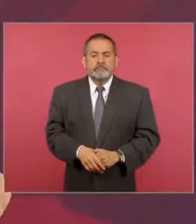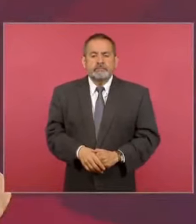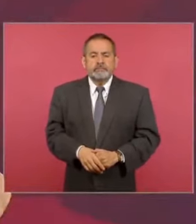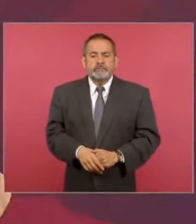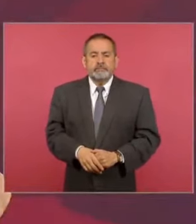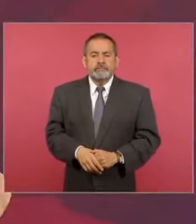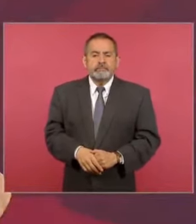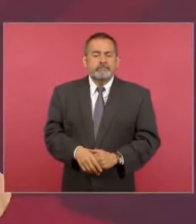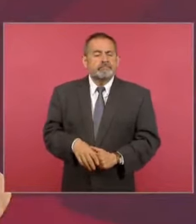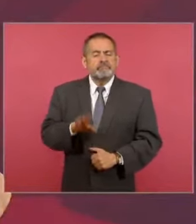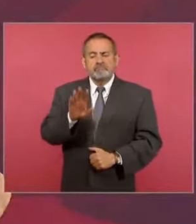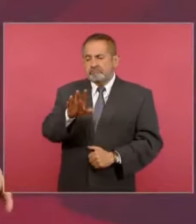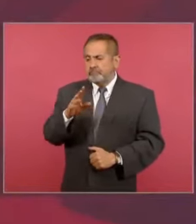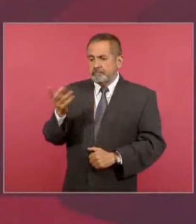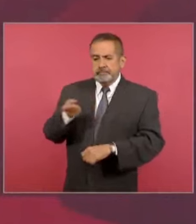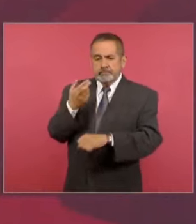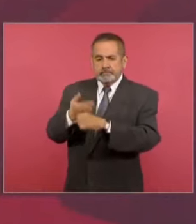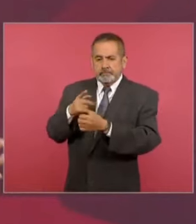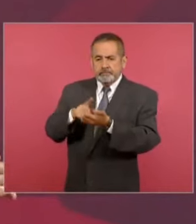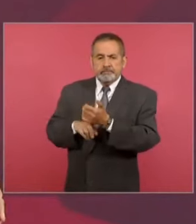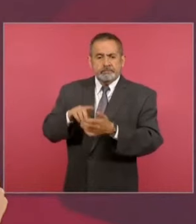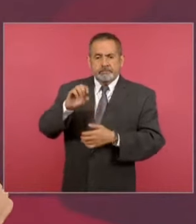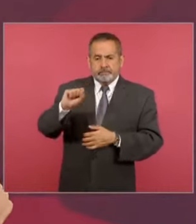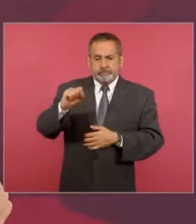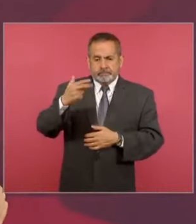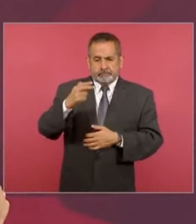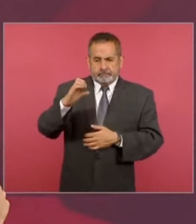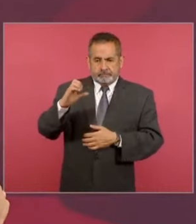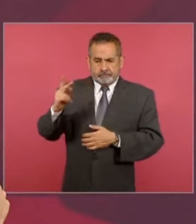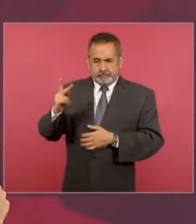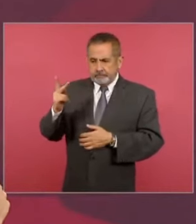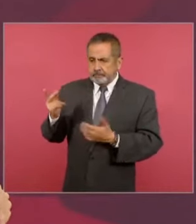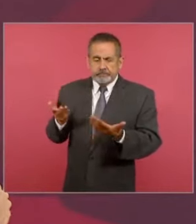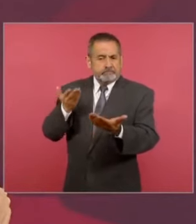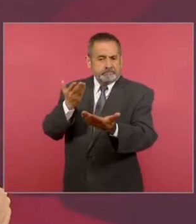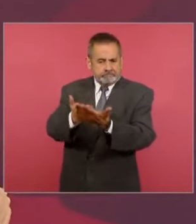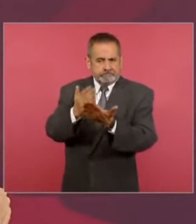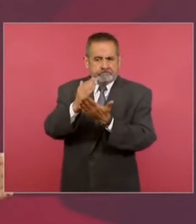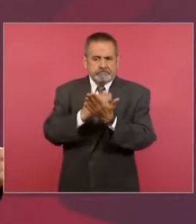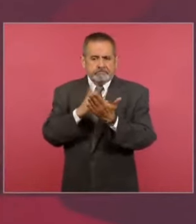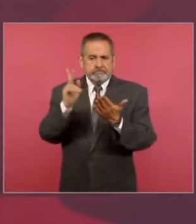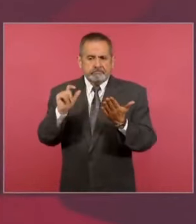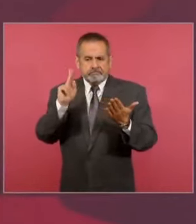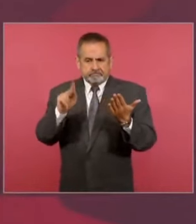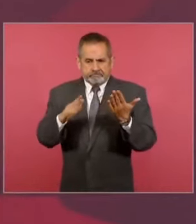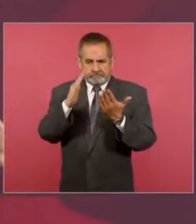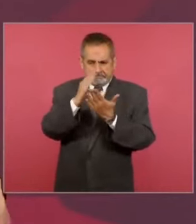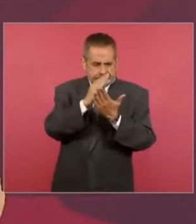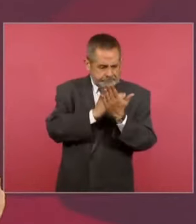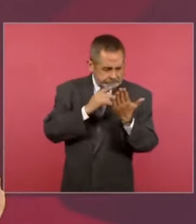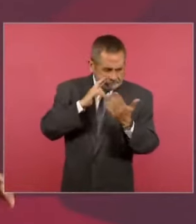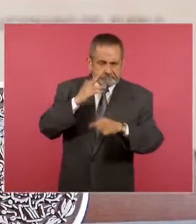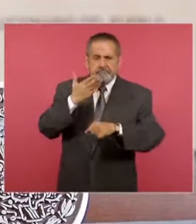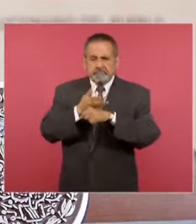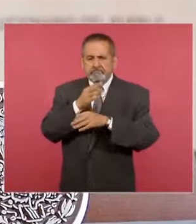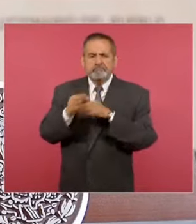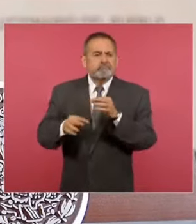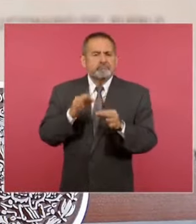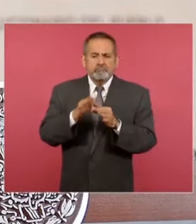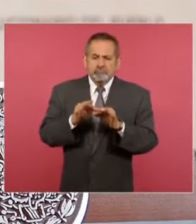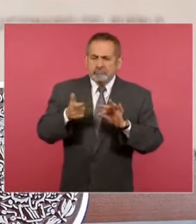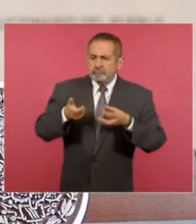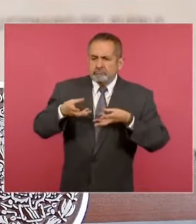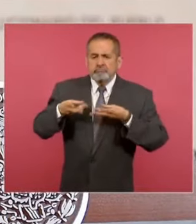Hacienda presentó cuál es el plan y este plan, un plan responsable de las finanzas